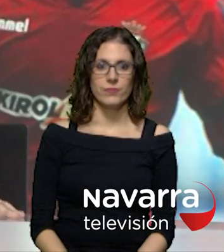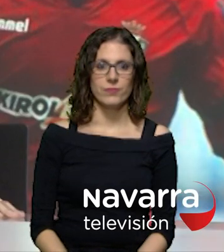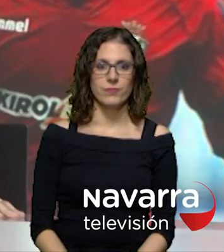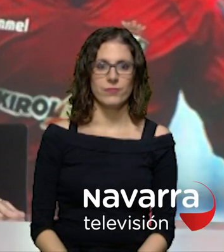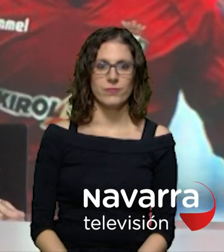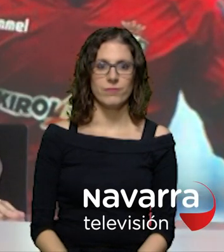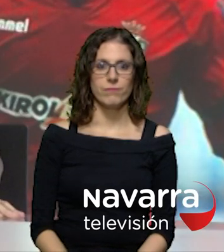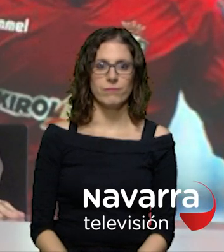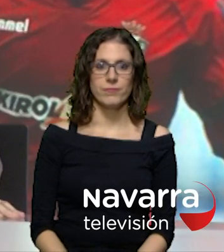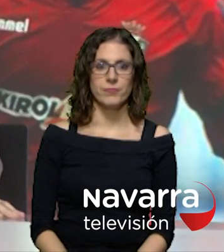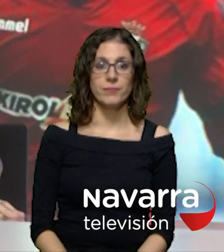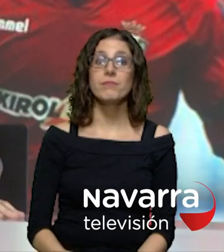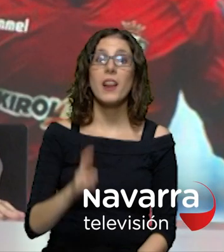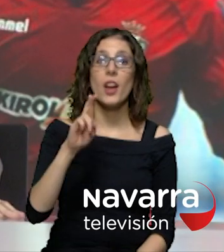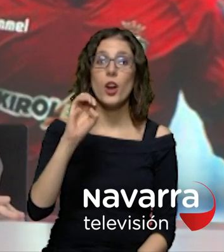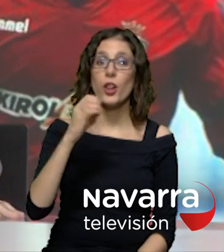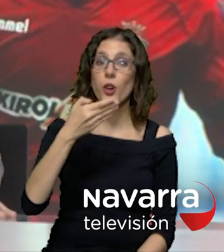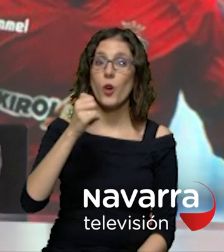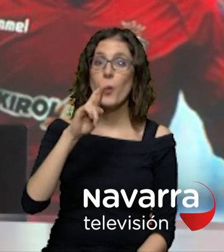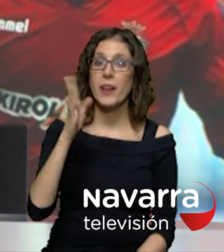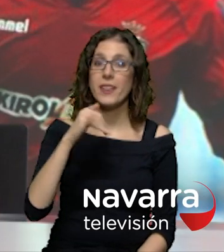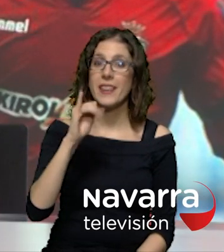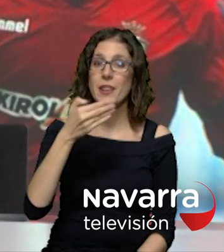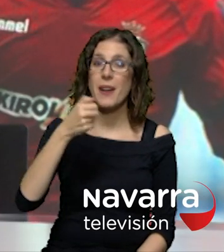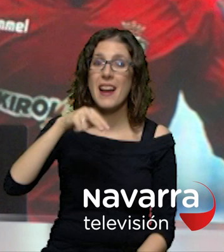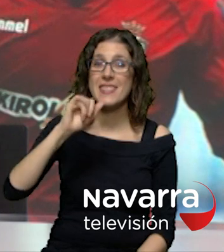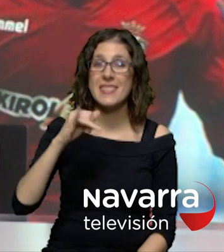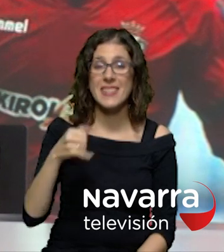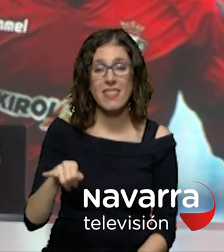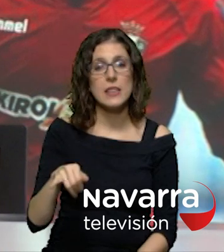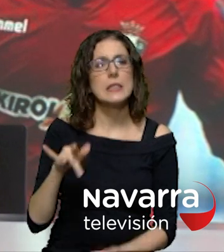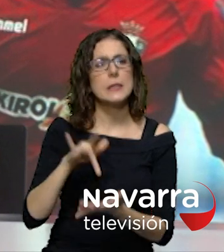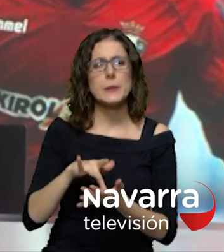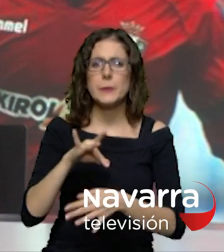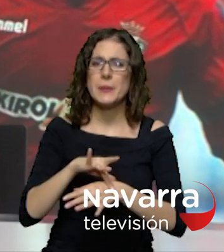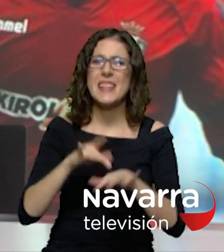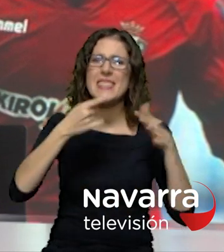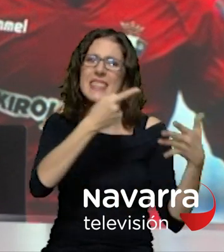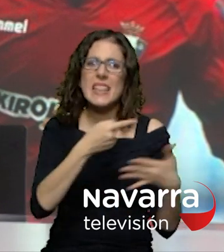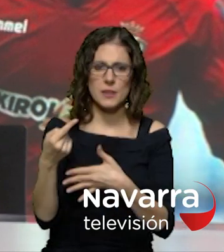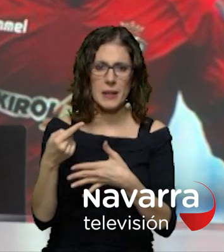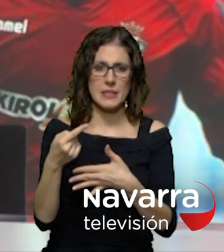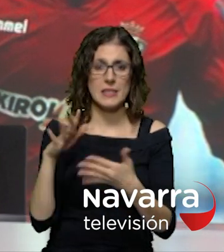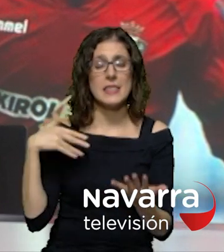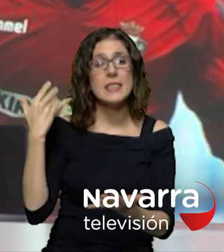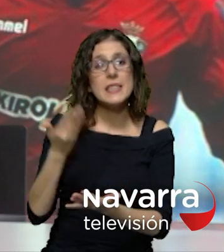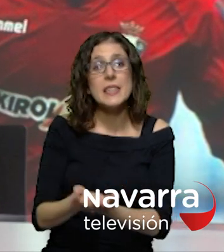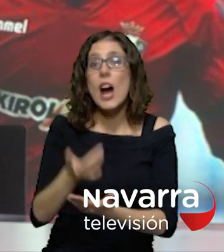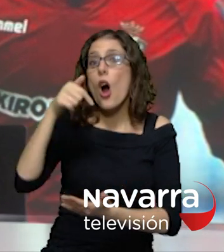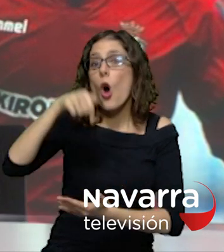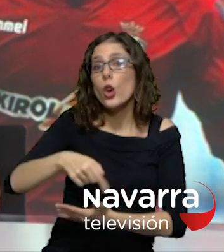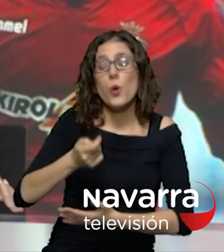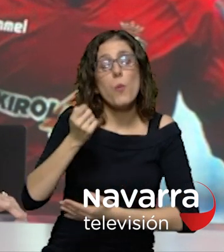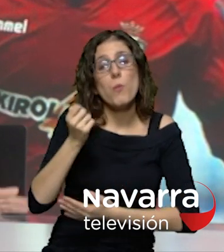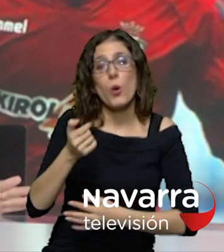La disponibilidad de Robert Ibañez seis semanas después de lesionarse parece poco probable después de que sólo realizara parte de la sesión de hoy con el